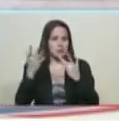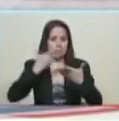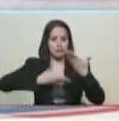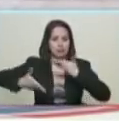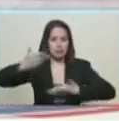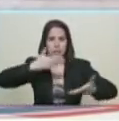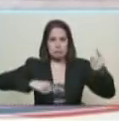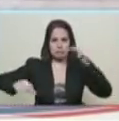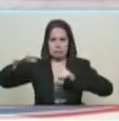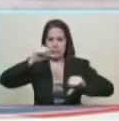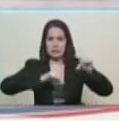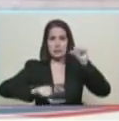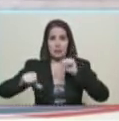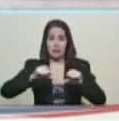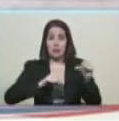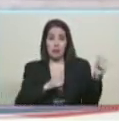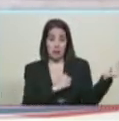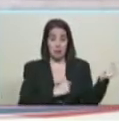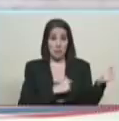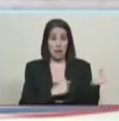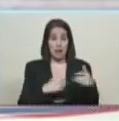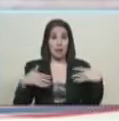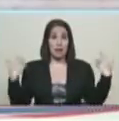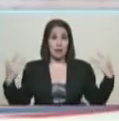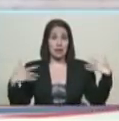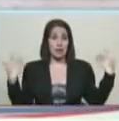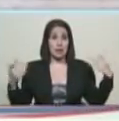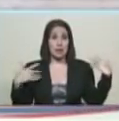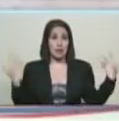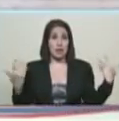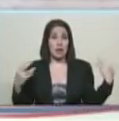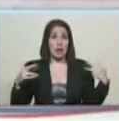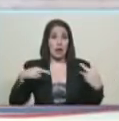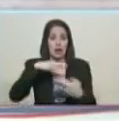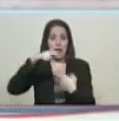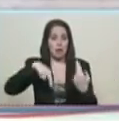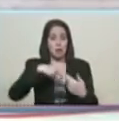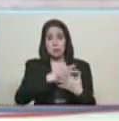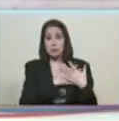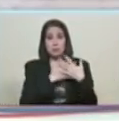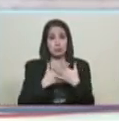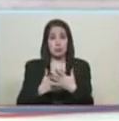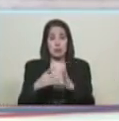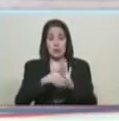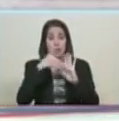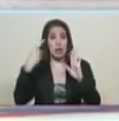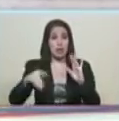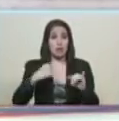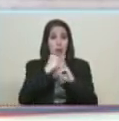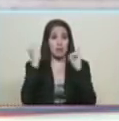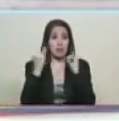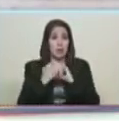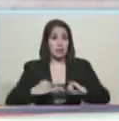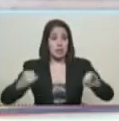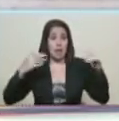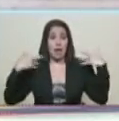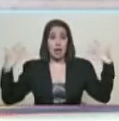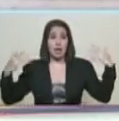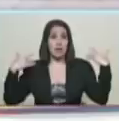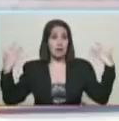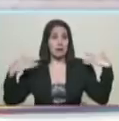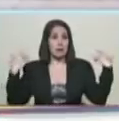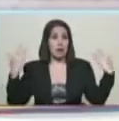trajo ritmo sabor alegría y la revolución garantiza el derecho a la felicidad a la alegría al